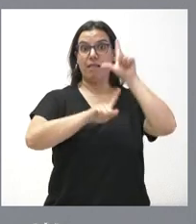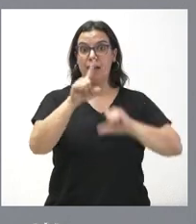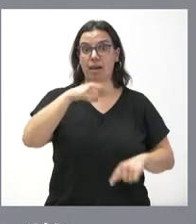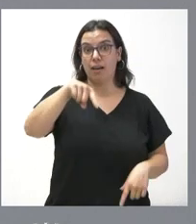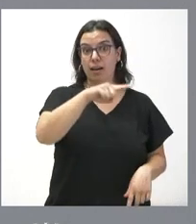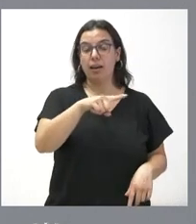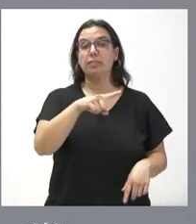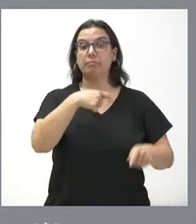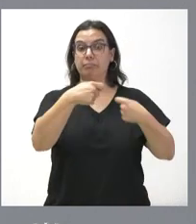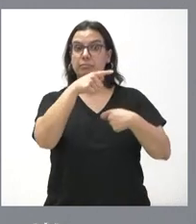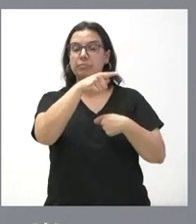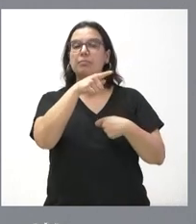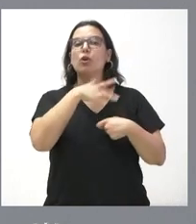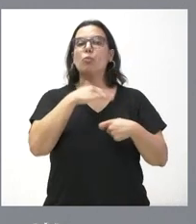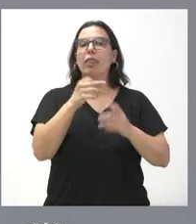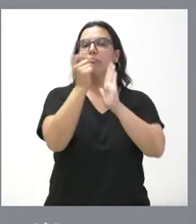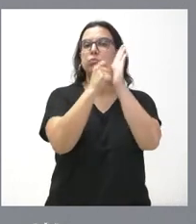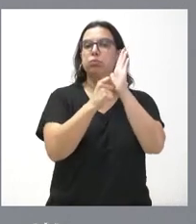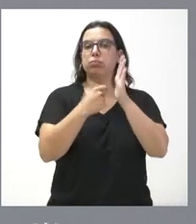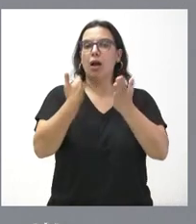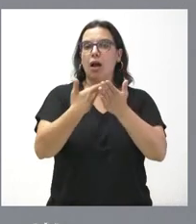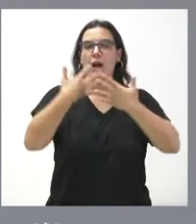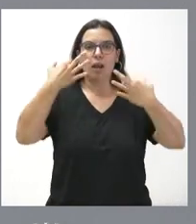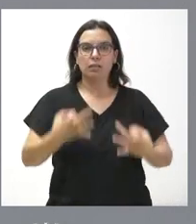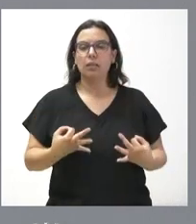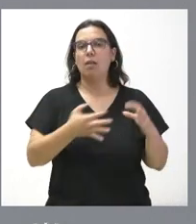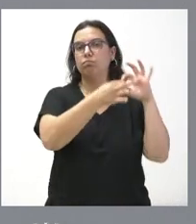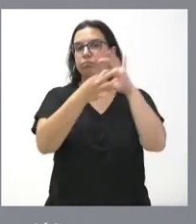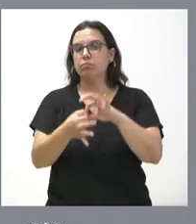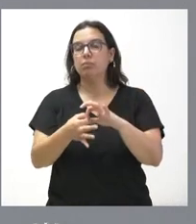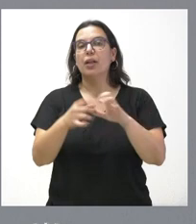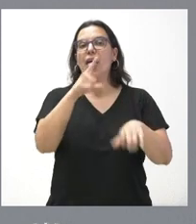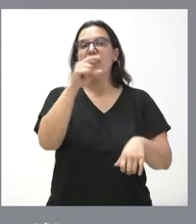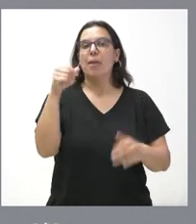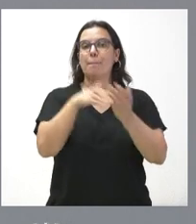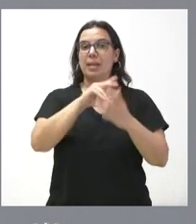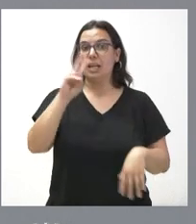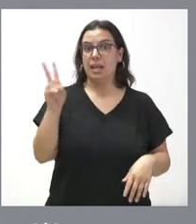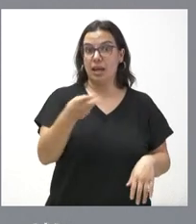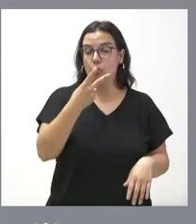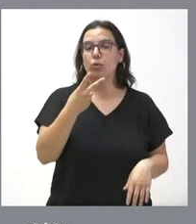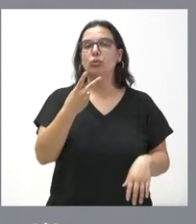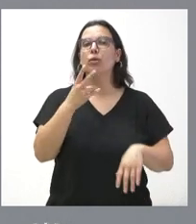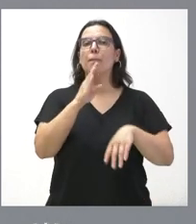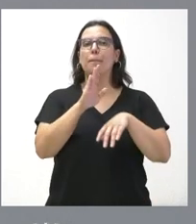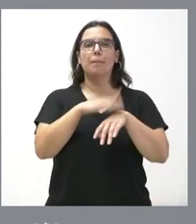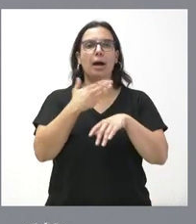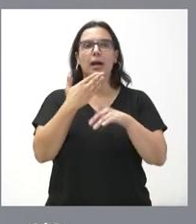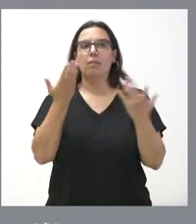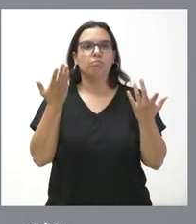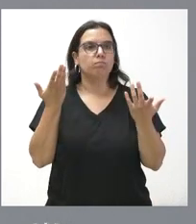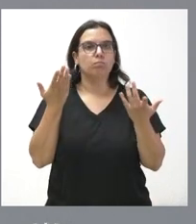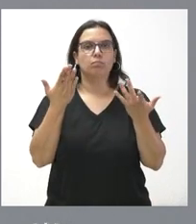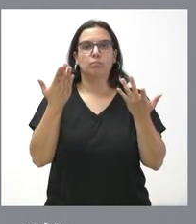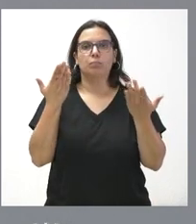podrán establecer las garantías correspondientes de 100.000 euros en este caso para hacer frente a los